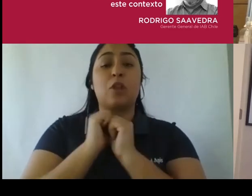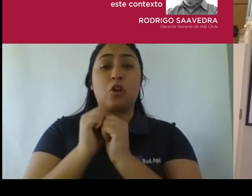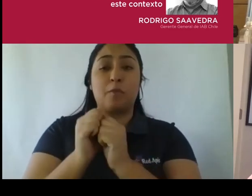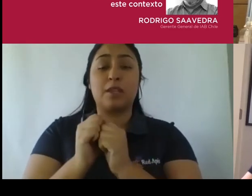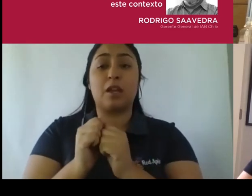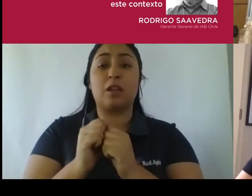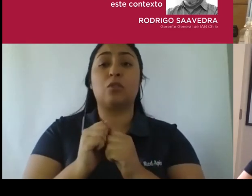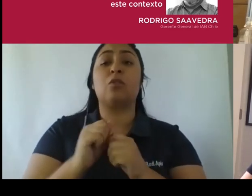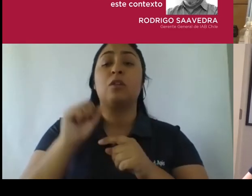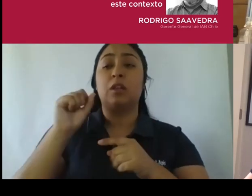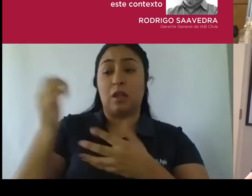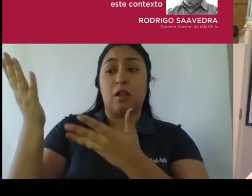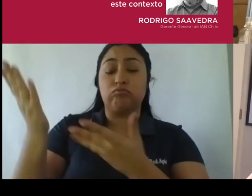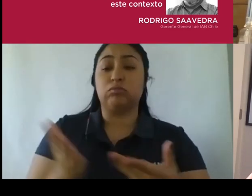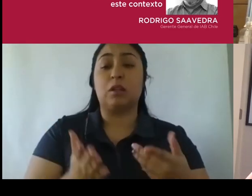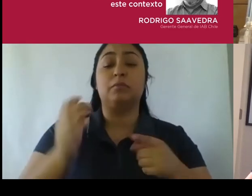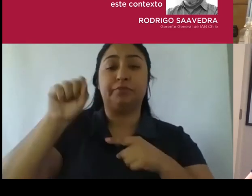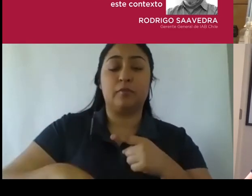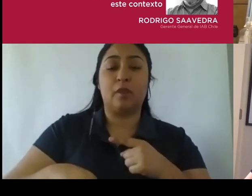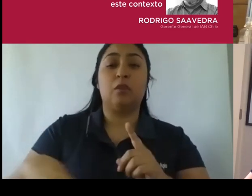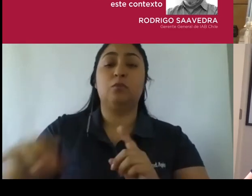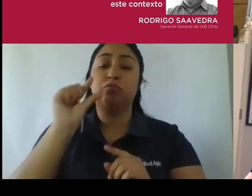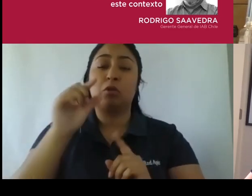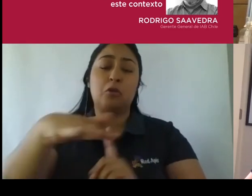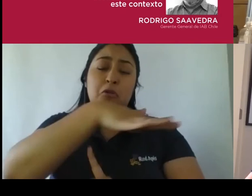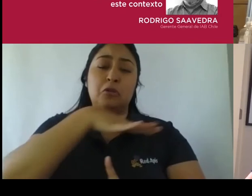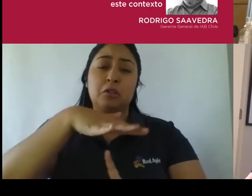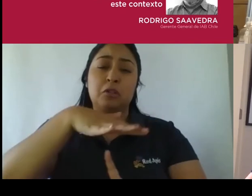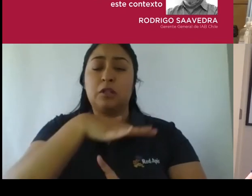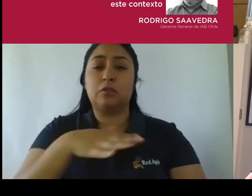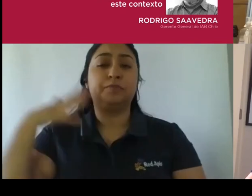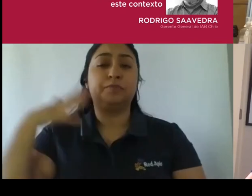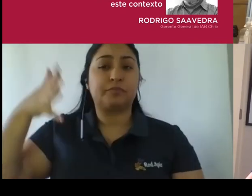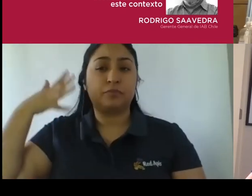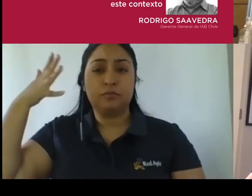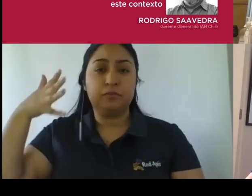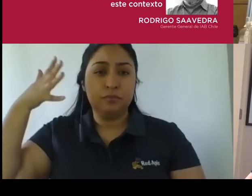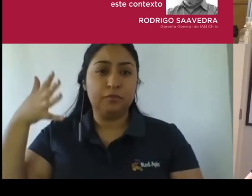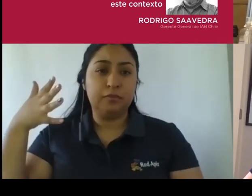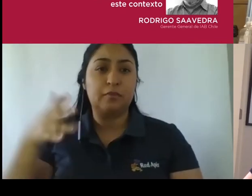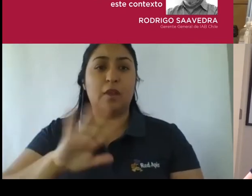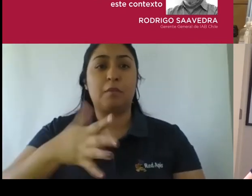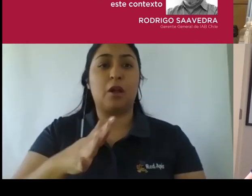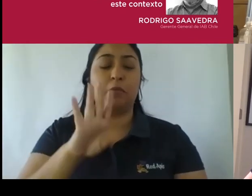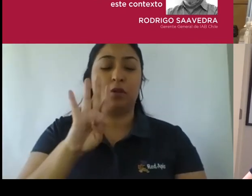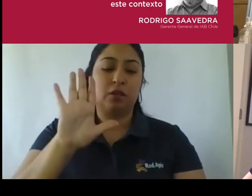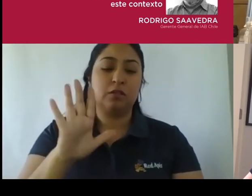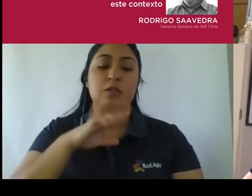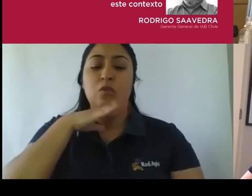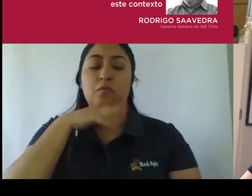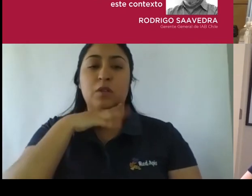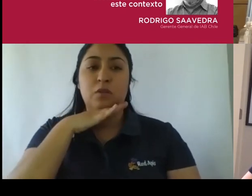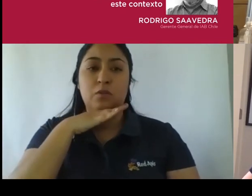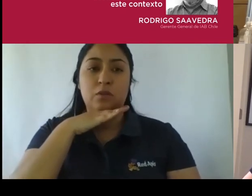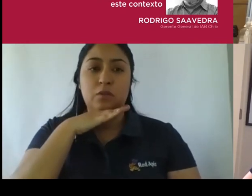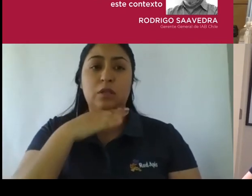Para poner un poquito en contexto la actividad, nosotros vamos a estar con tu charla aproximadamente 45 minutos y los invito también